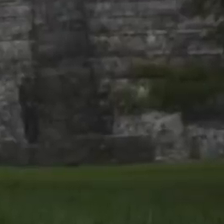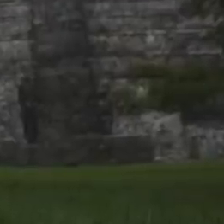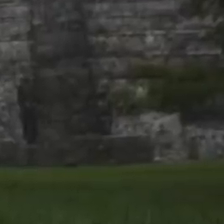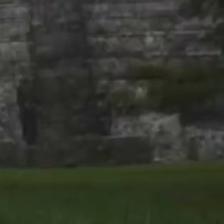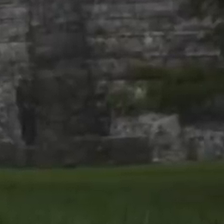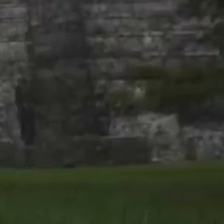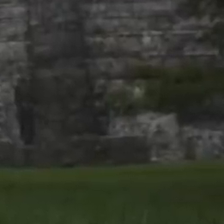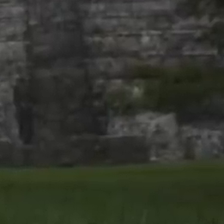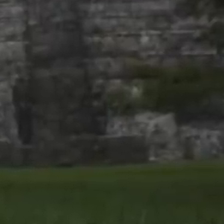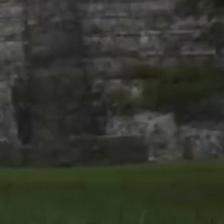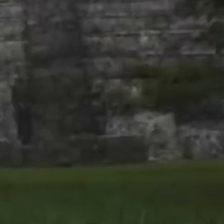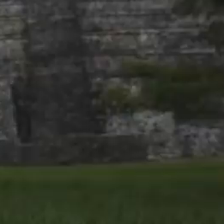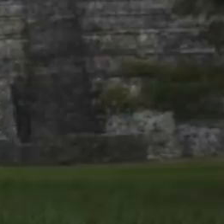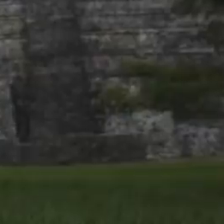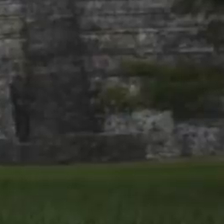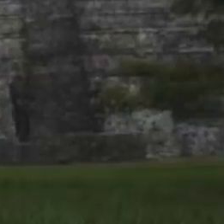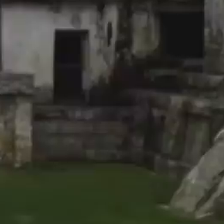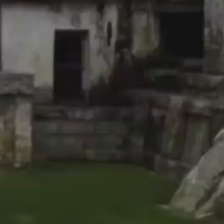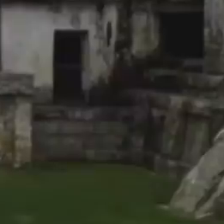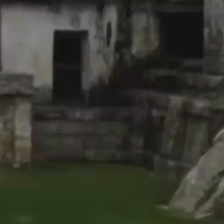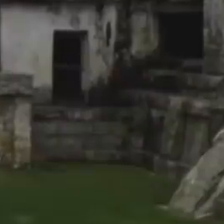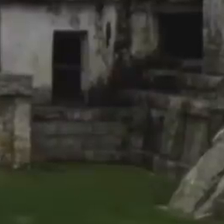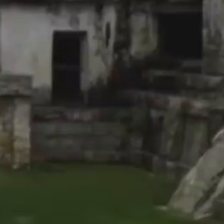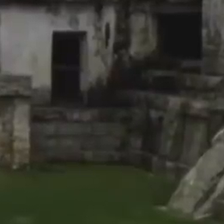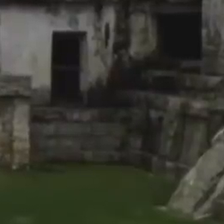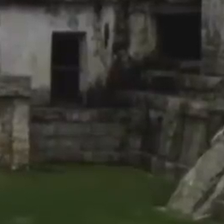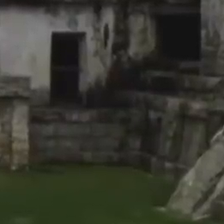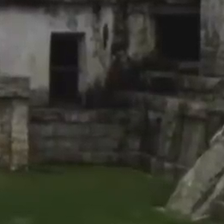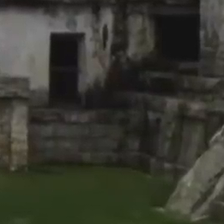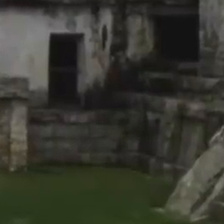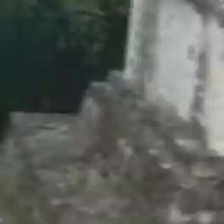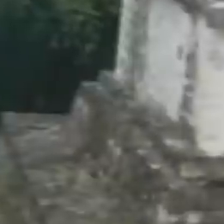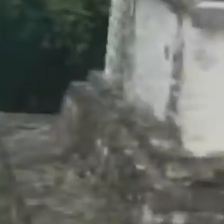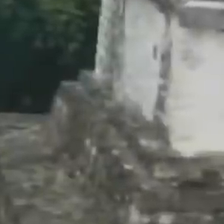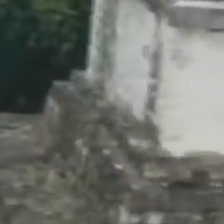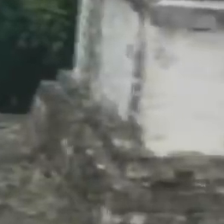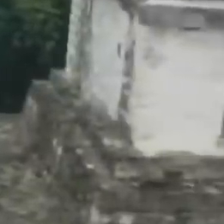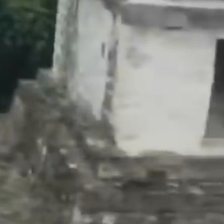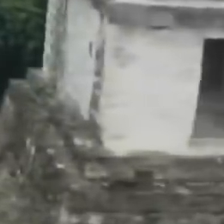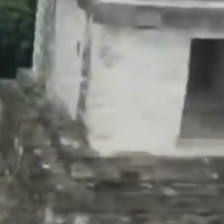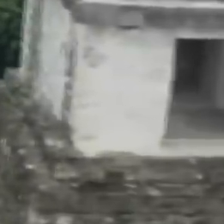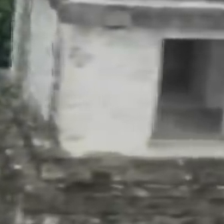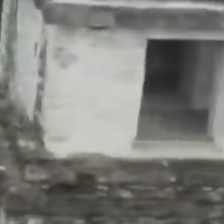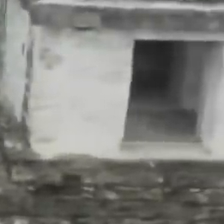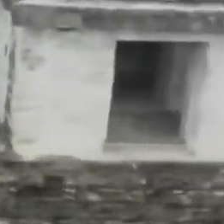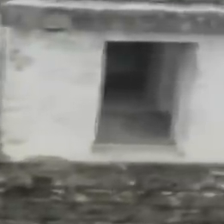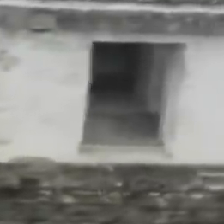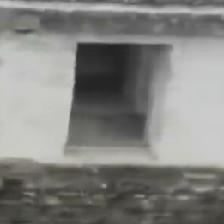A inicios del siglo VII, Palenque fue una de las ciudades más importantes de Mesoamérica.